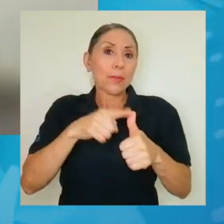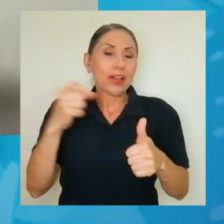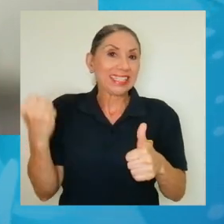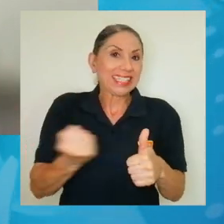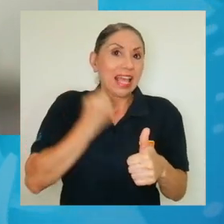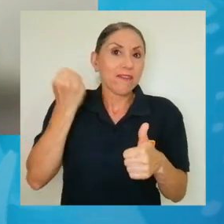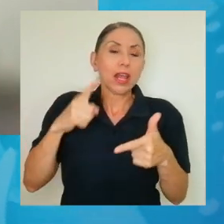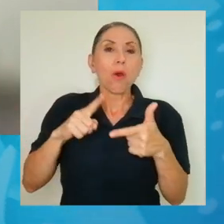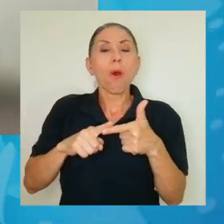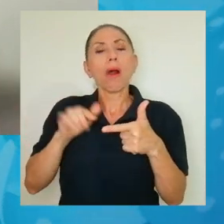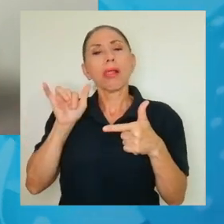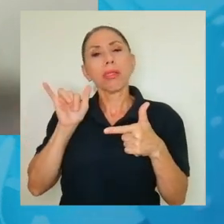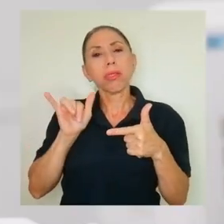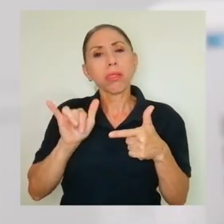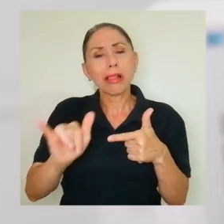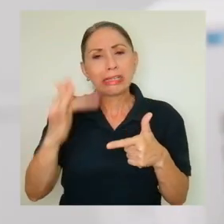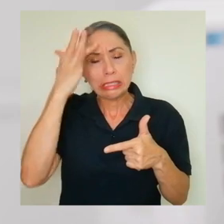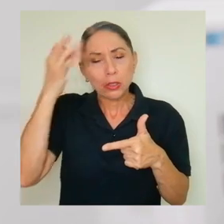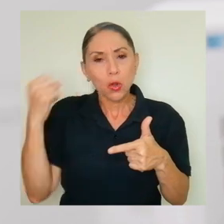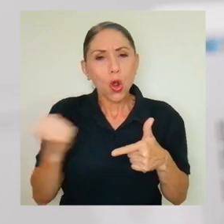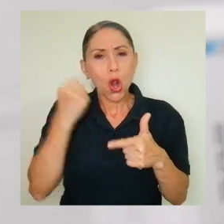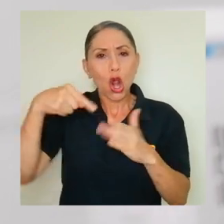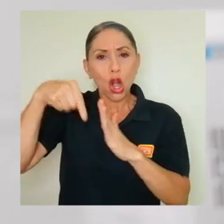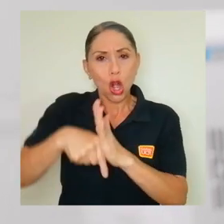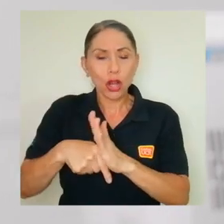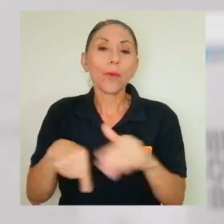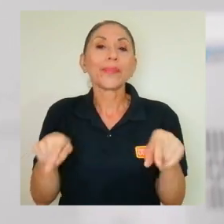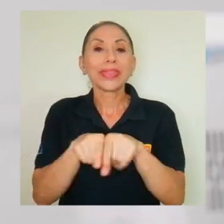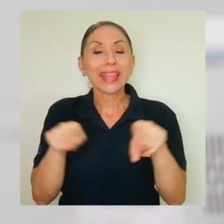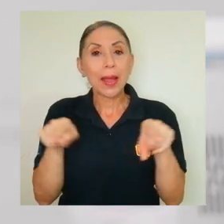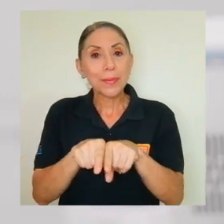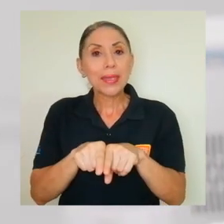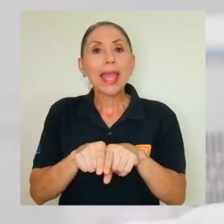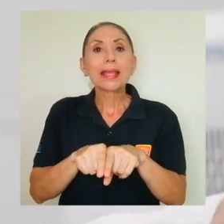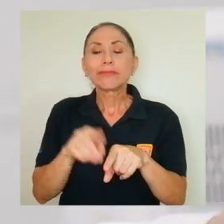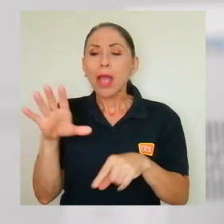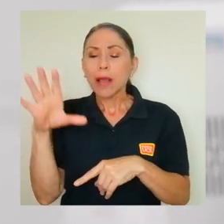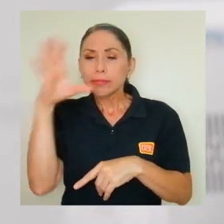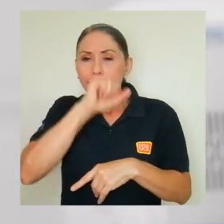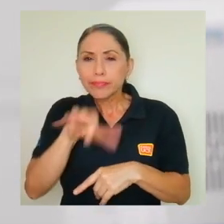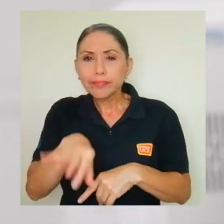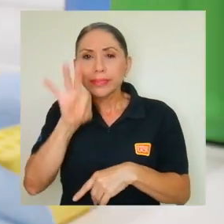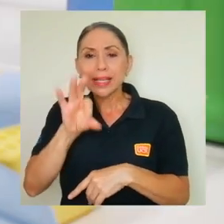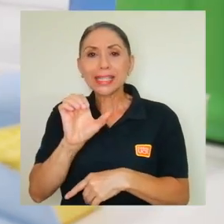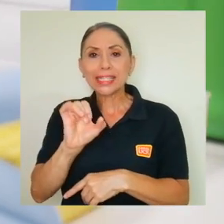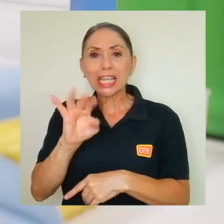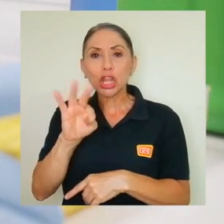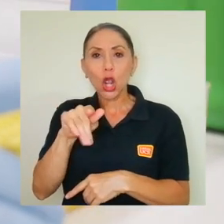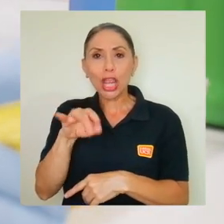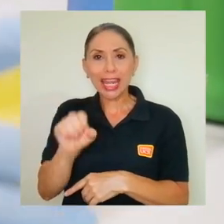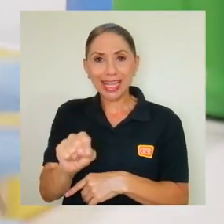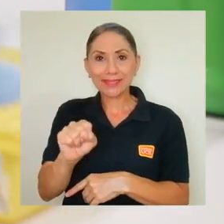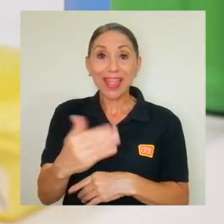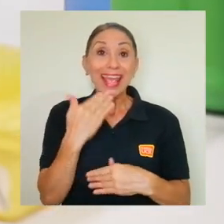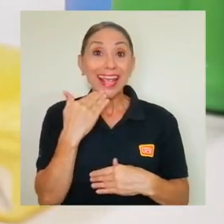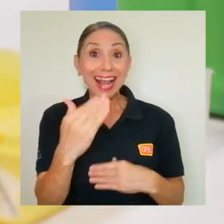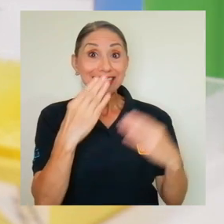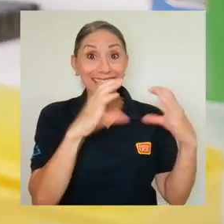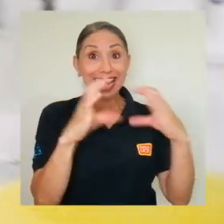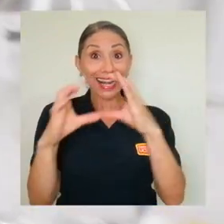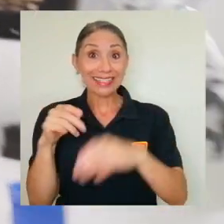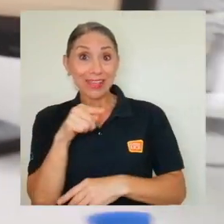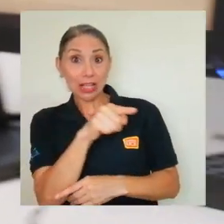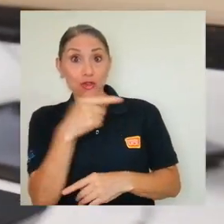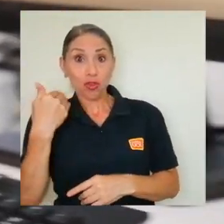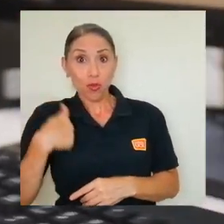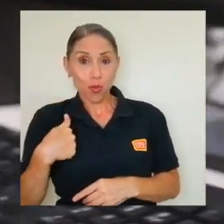crónico. Y además, permite también identificar estas citoquinas. Gracias a la clasificación generada por